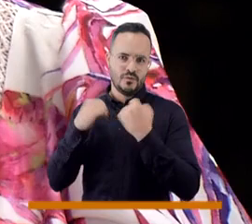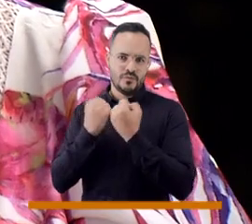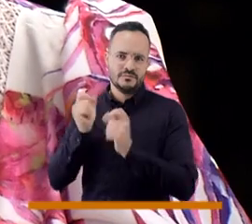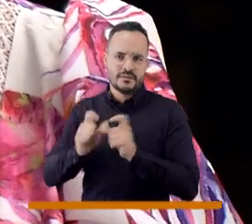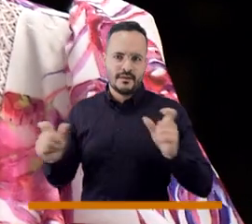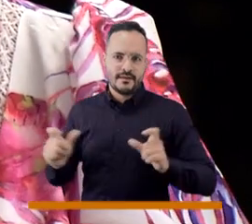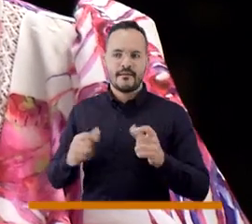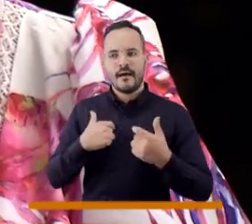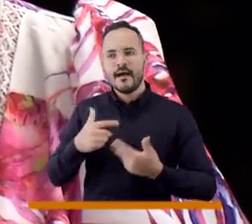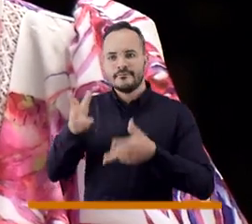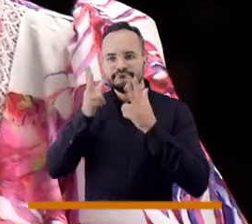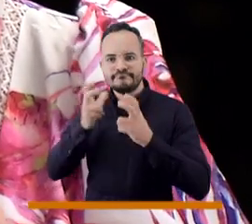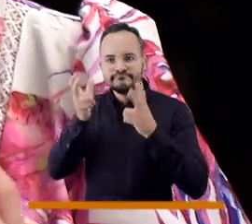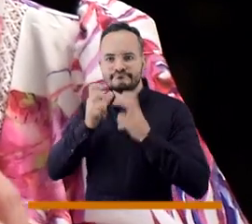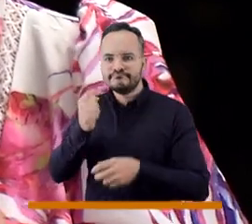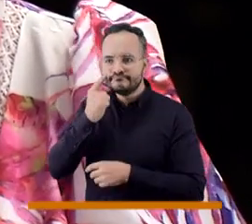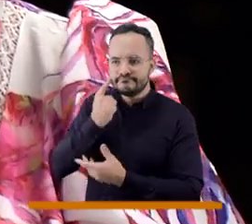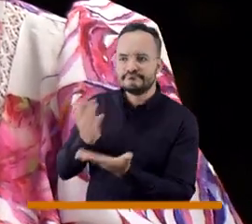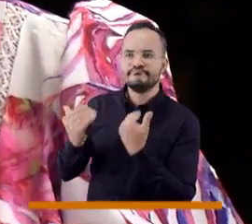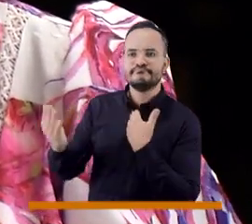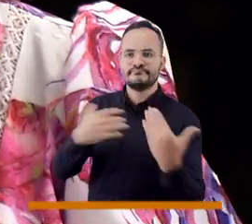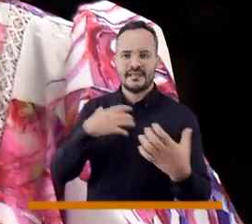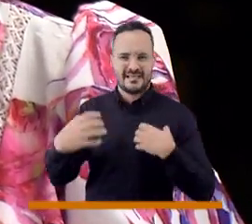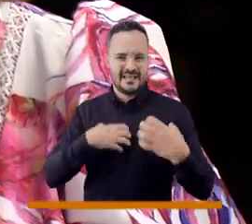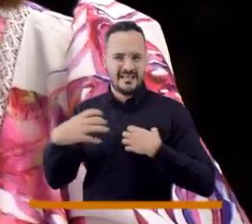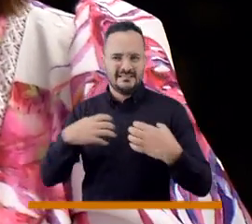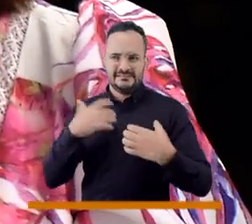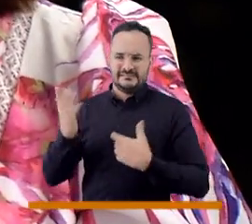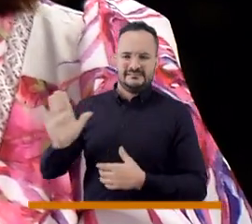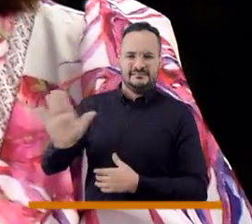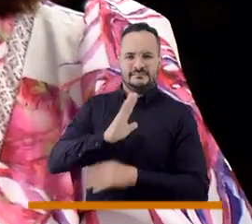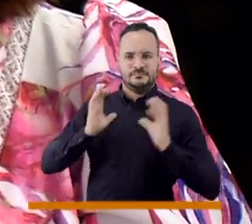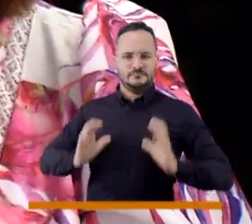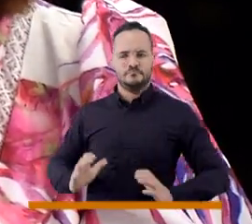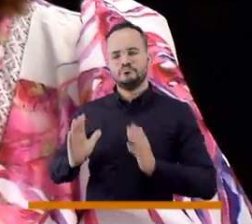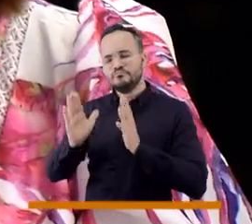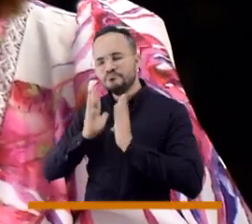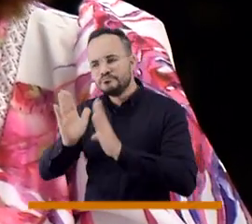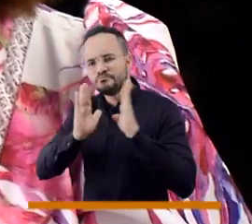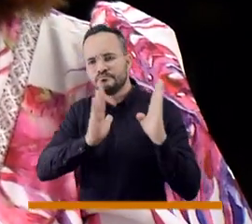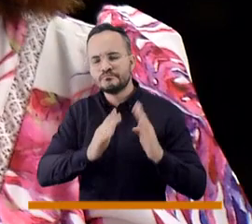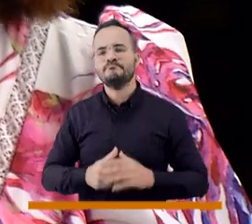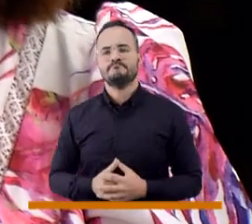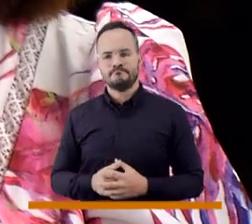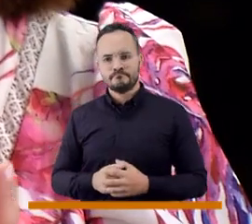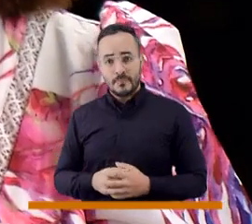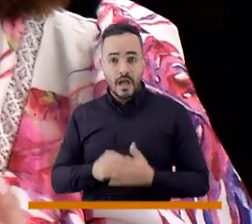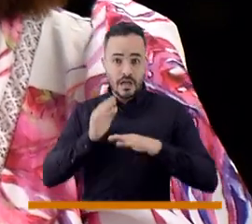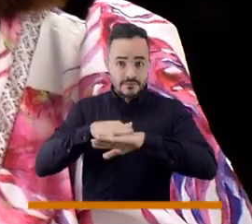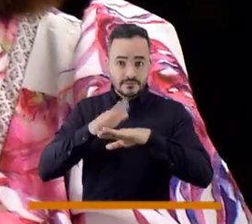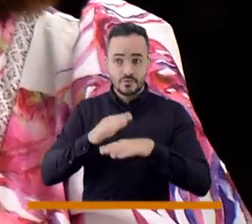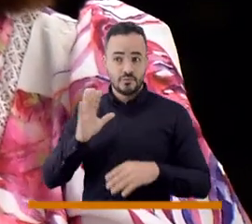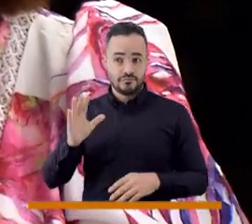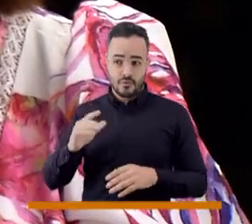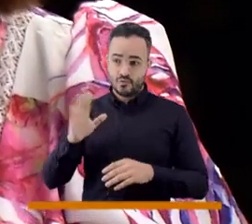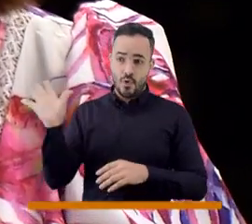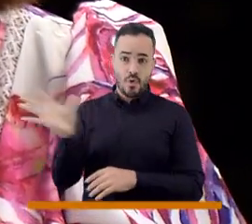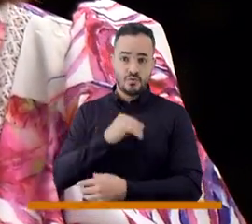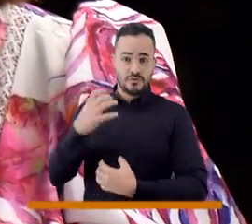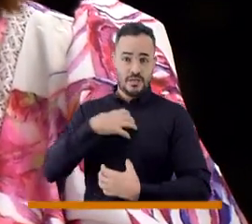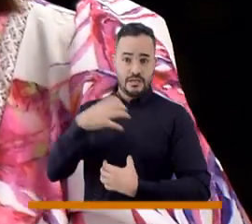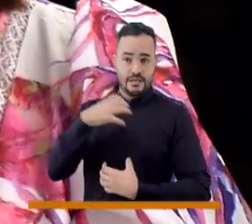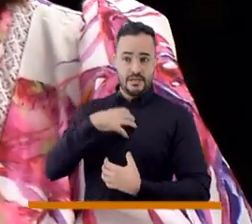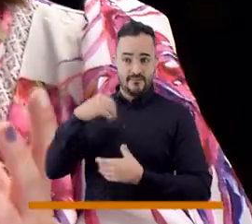concejales empezamos a escuchar todas estas quejas de la ciudadanía. No todas son de corregimientos, también son de la parte